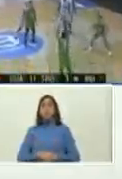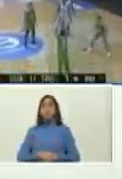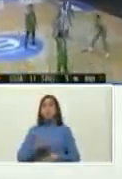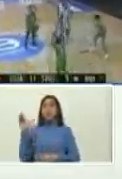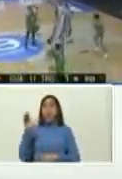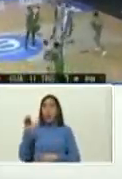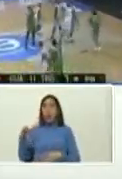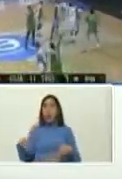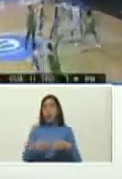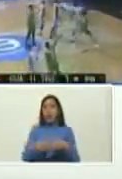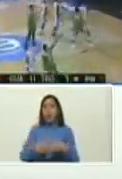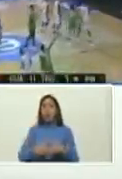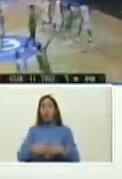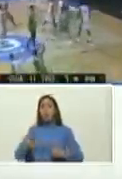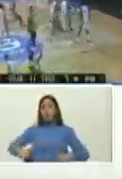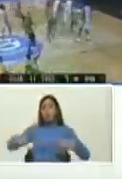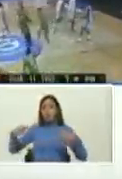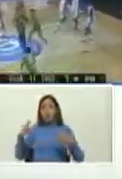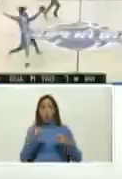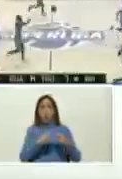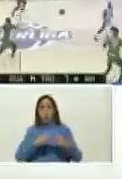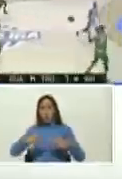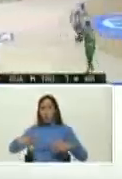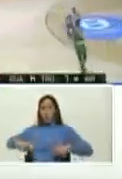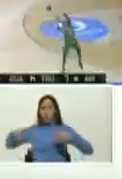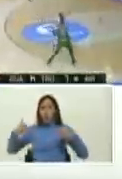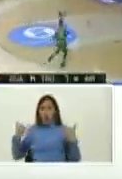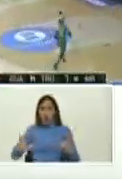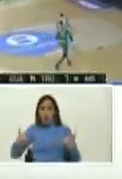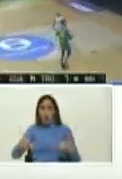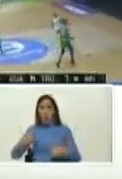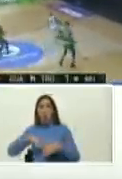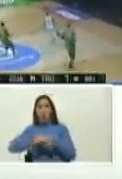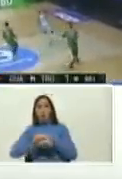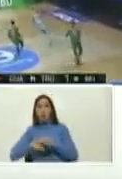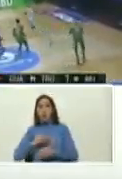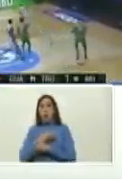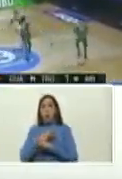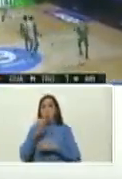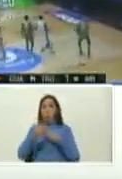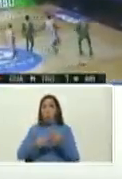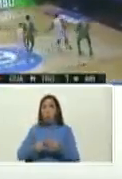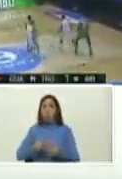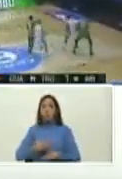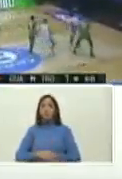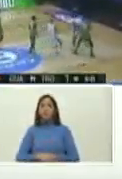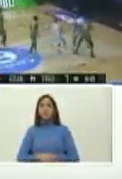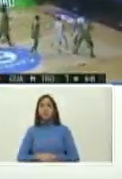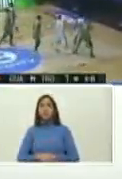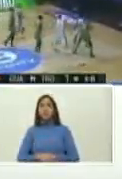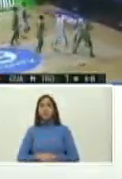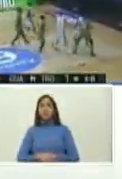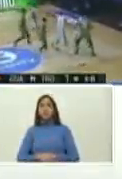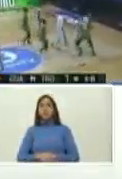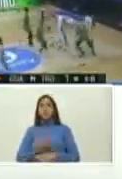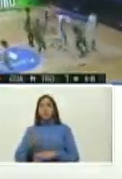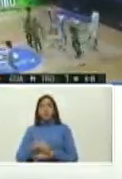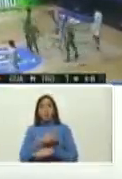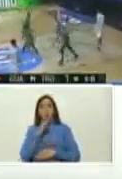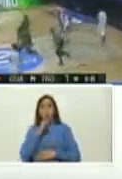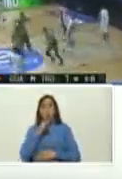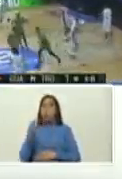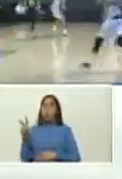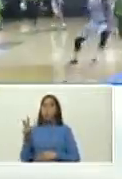Fútbol Club versus el Deportivo Táchira que están jugando en este momento y que como usted lo comenta bueno sencillamente es la